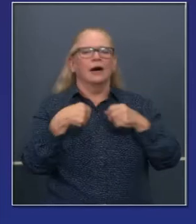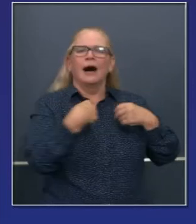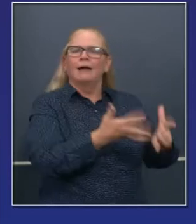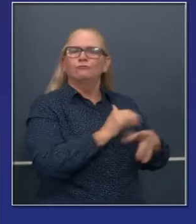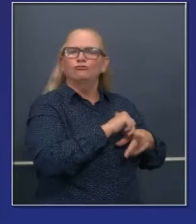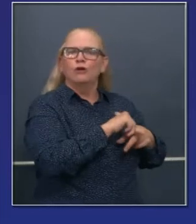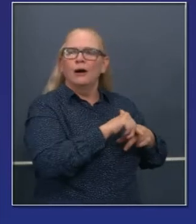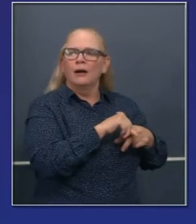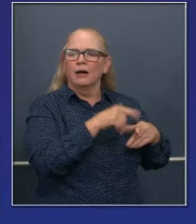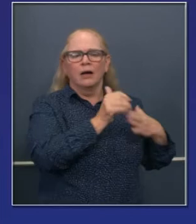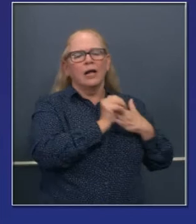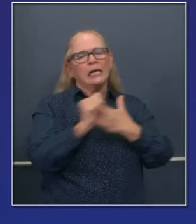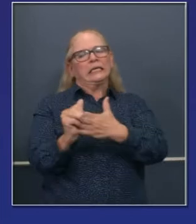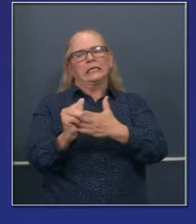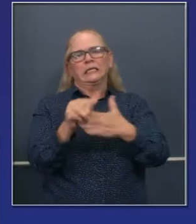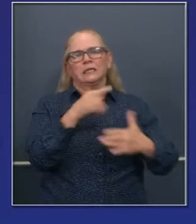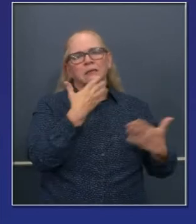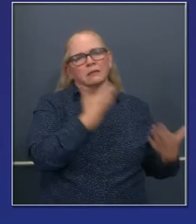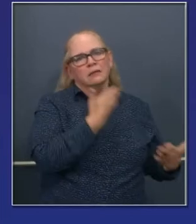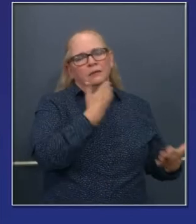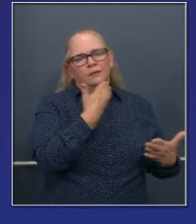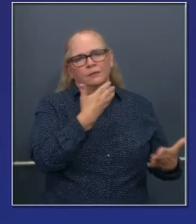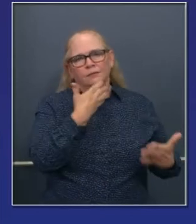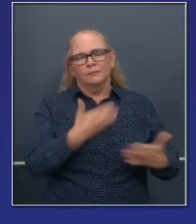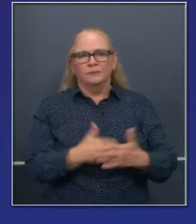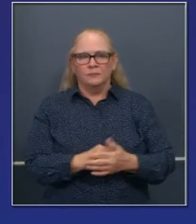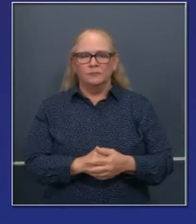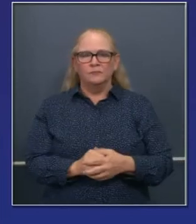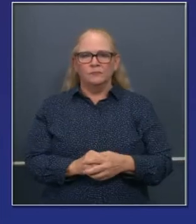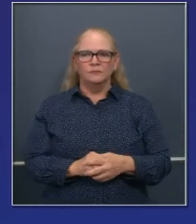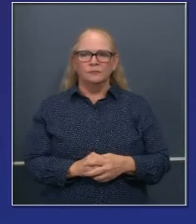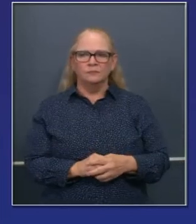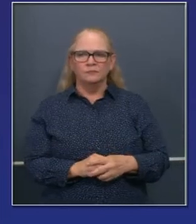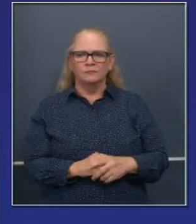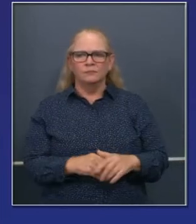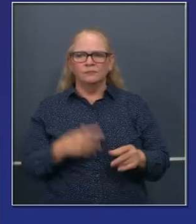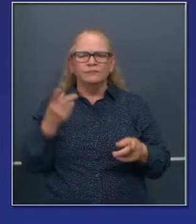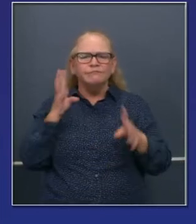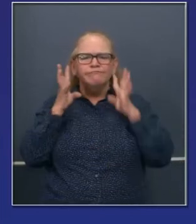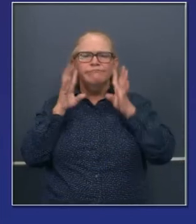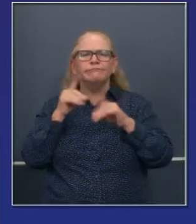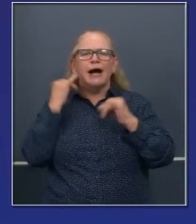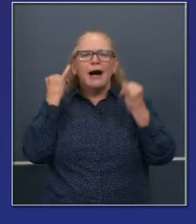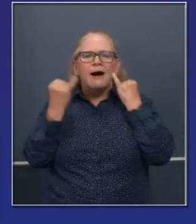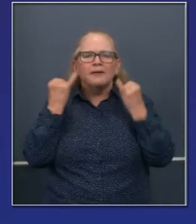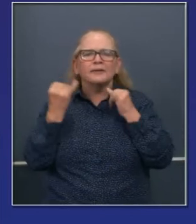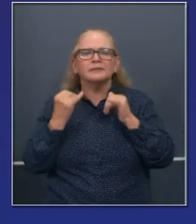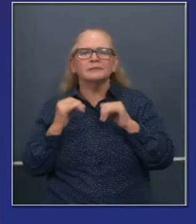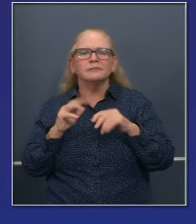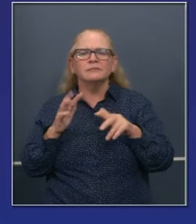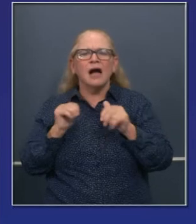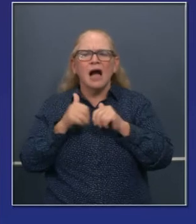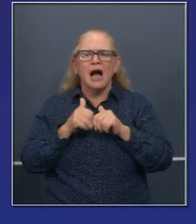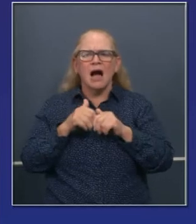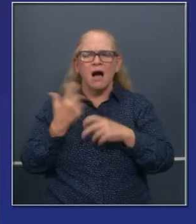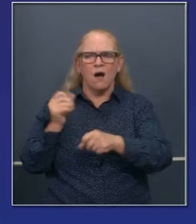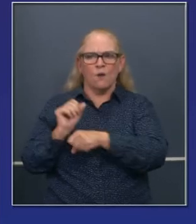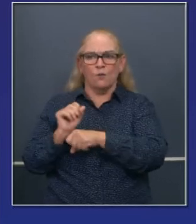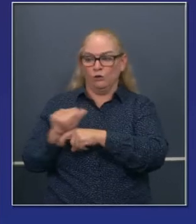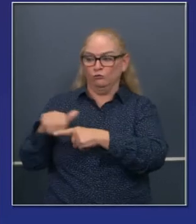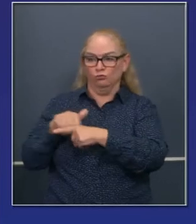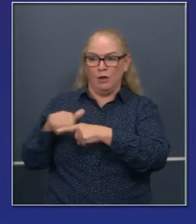El desarrollo de fuerza laboral, líderes importantes de todo el país son parte de este equipo de trabajo y han tenido unas ideas muy